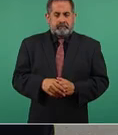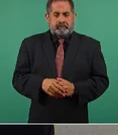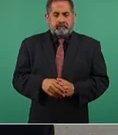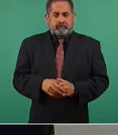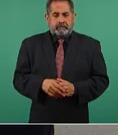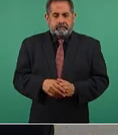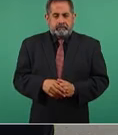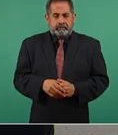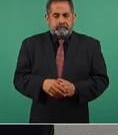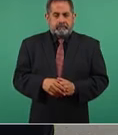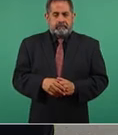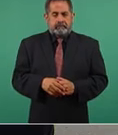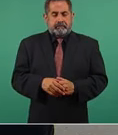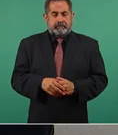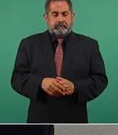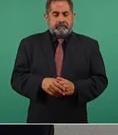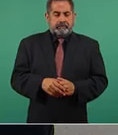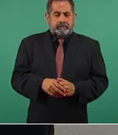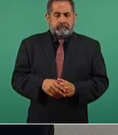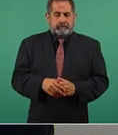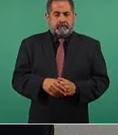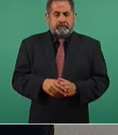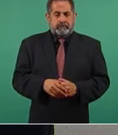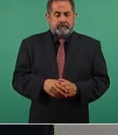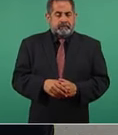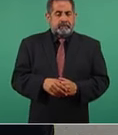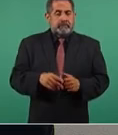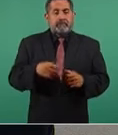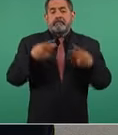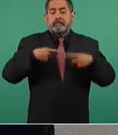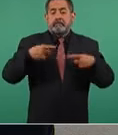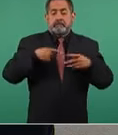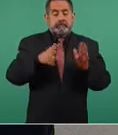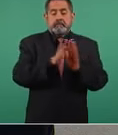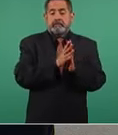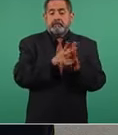el que ve en reforma